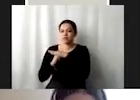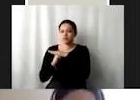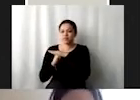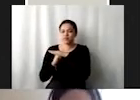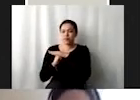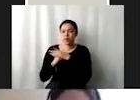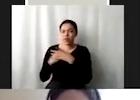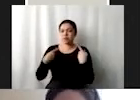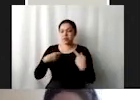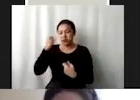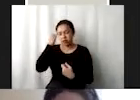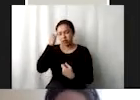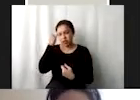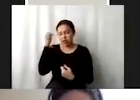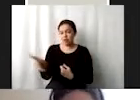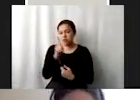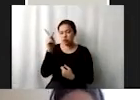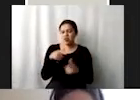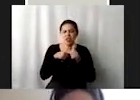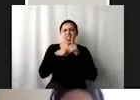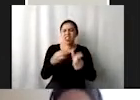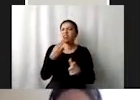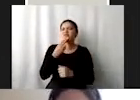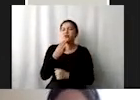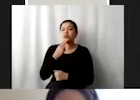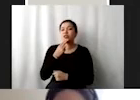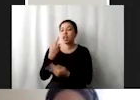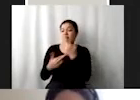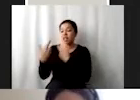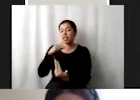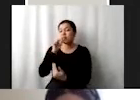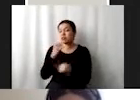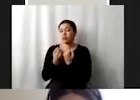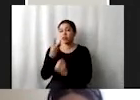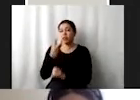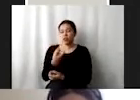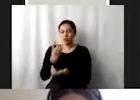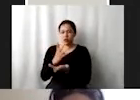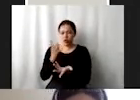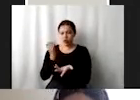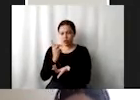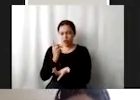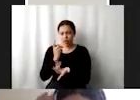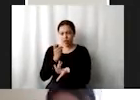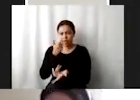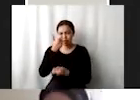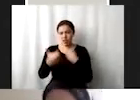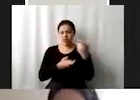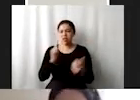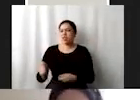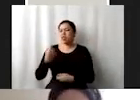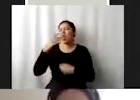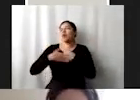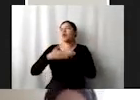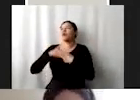originarios, pueblos indígenas también, entonces no solo es una cuestión de invertirle en desarrollo tecnológico futurista,